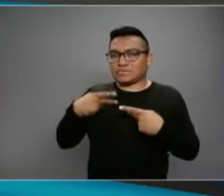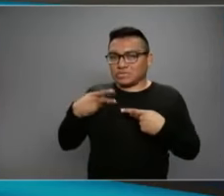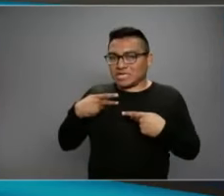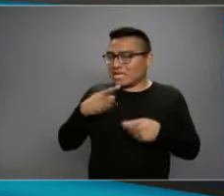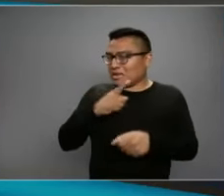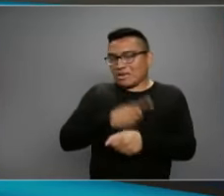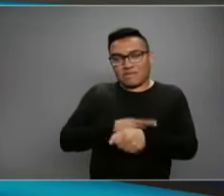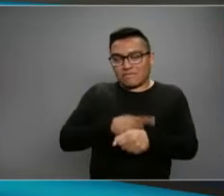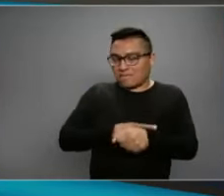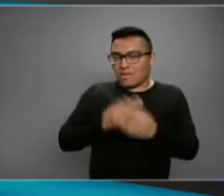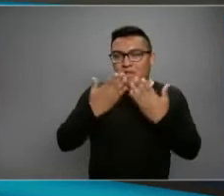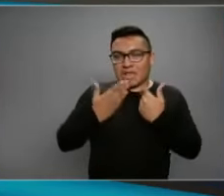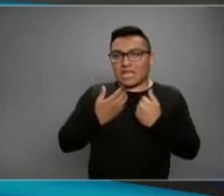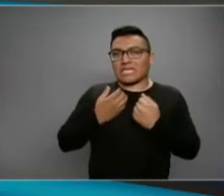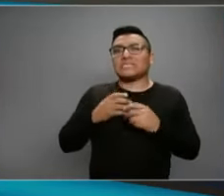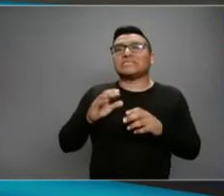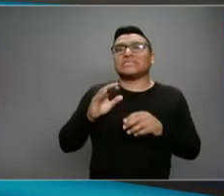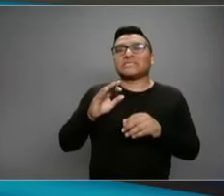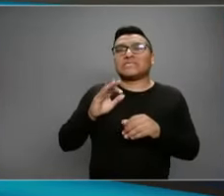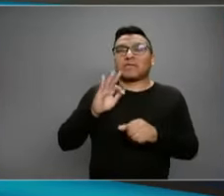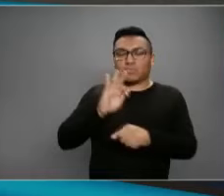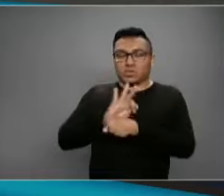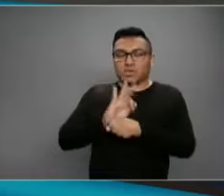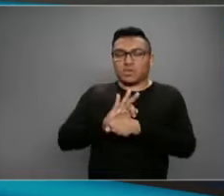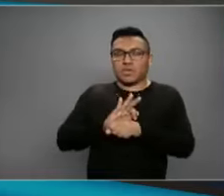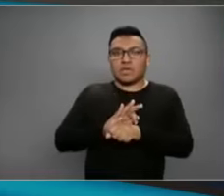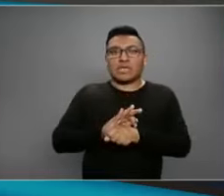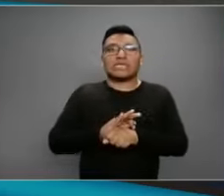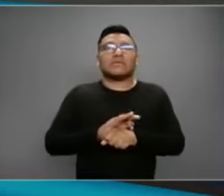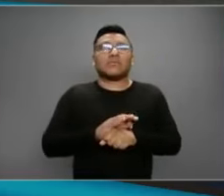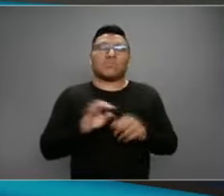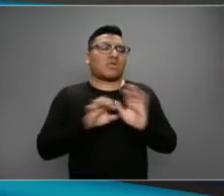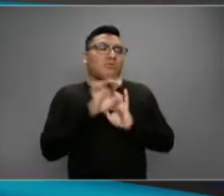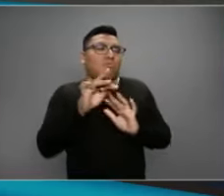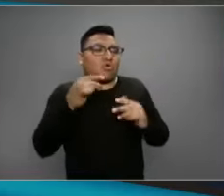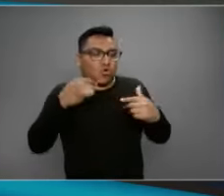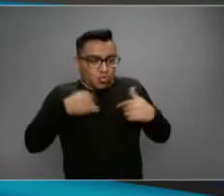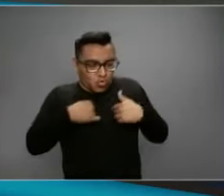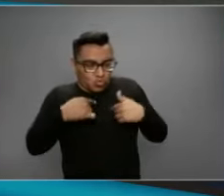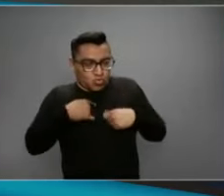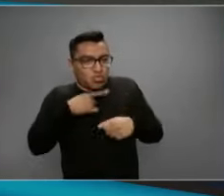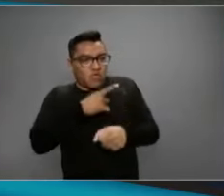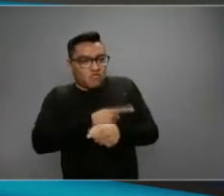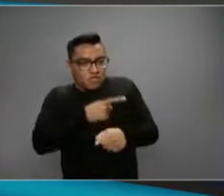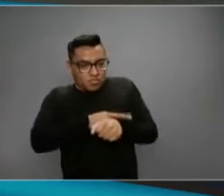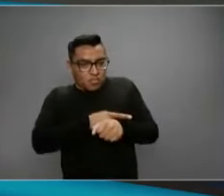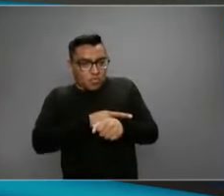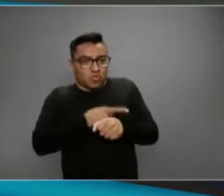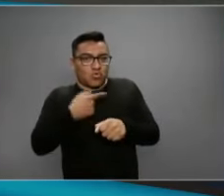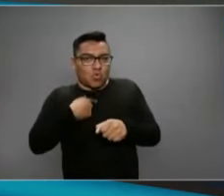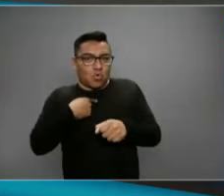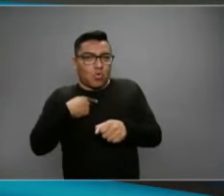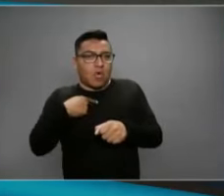enferma. Es más bien el método en el que yo, si estoy enfermo, protejo a los demás.